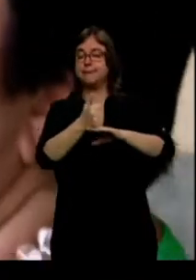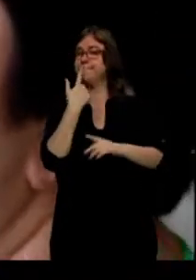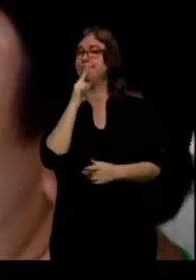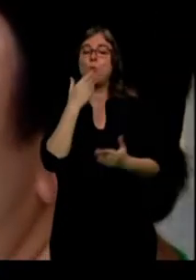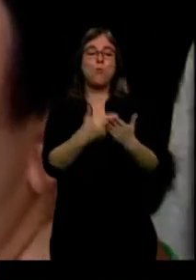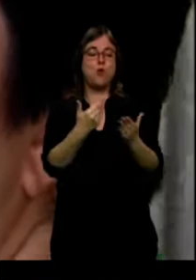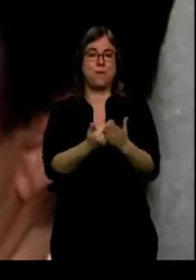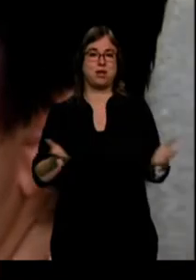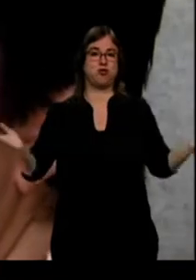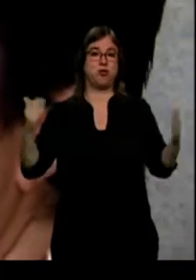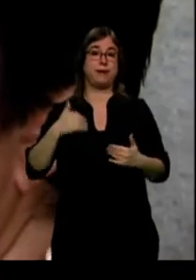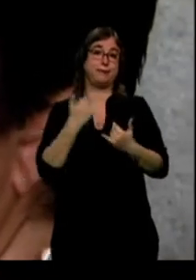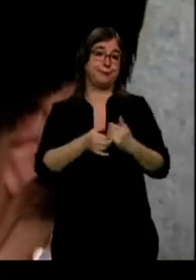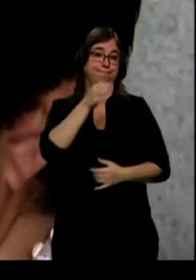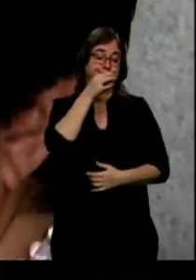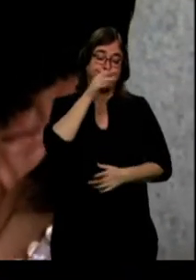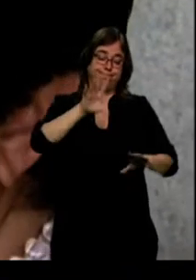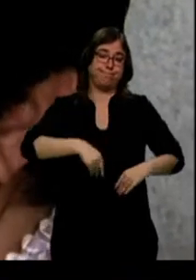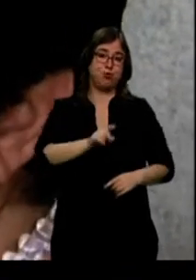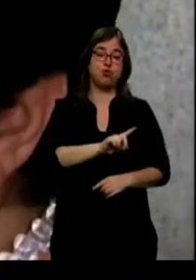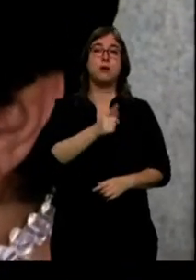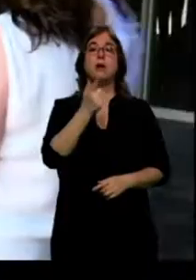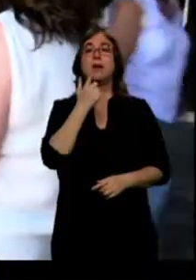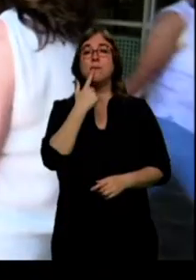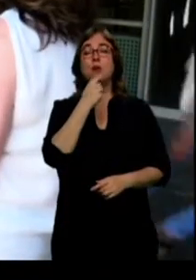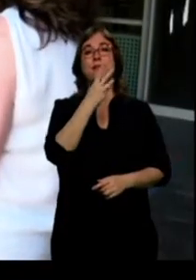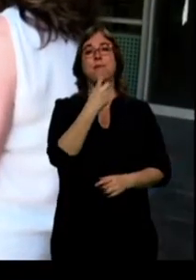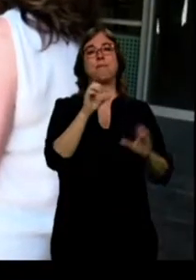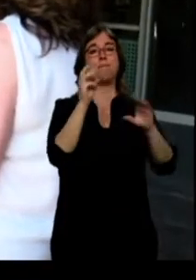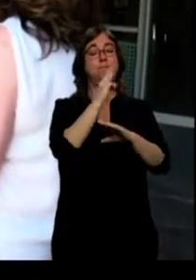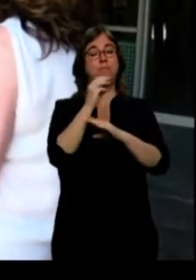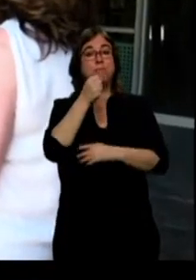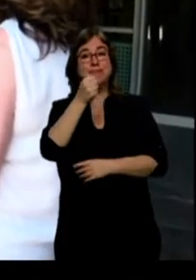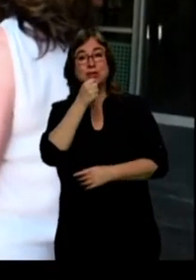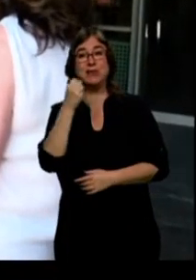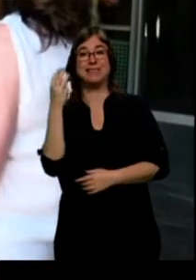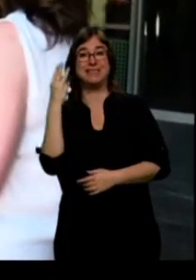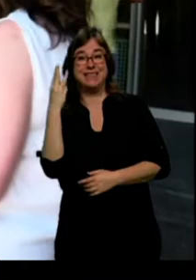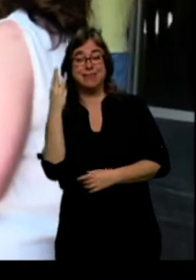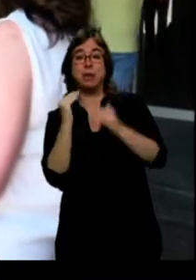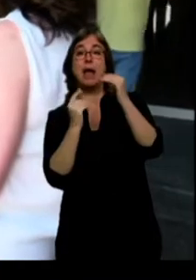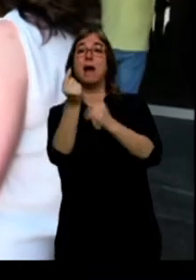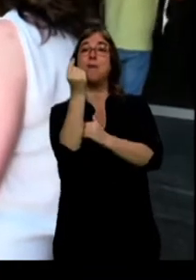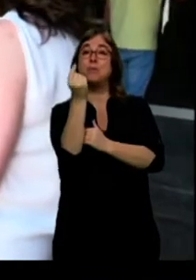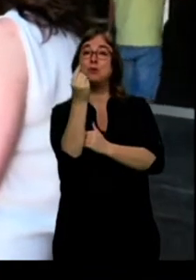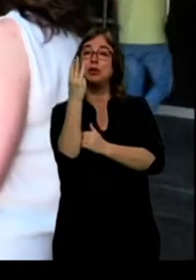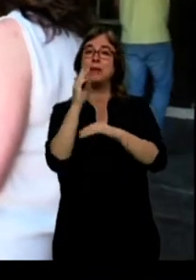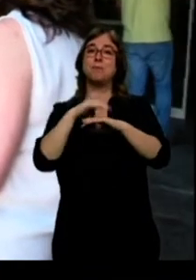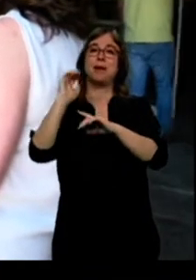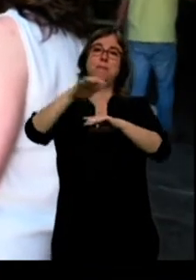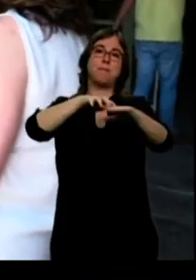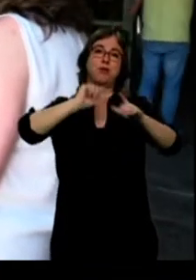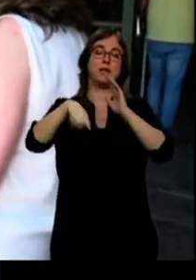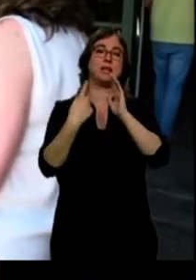El PSOE con 10 concejales, a tres de la mayoría absoluta, sigue negociando con Izquierda, Unida y Podemos en busca de un acuerdo de gobernabilidad.